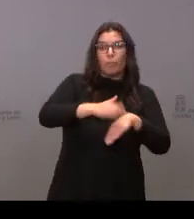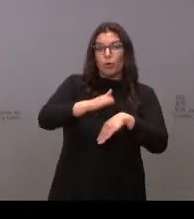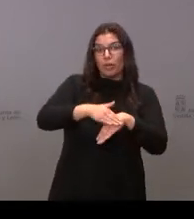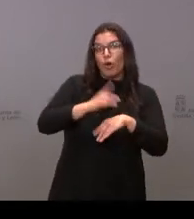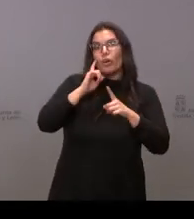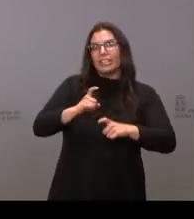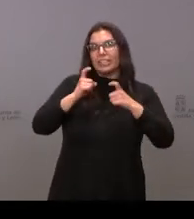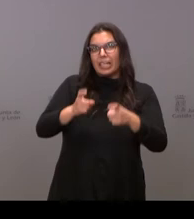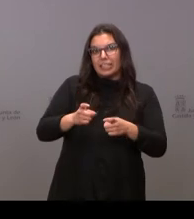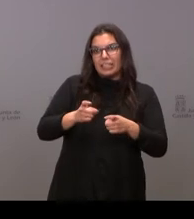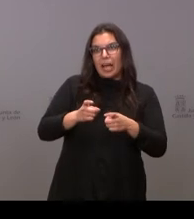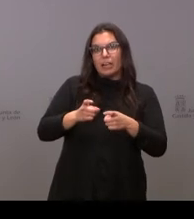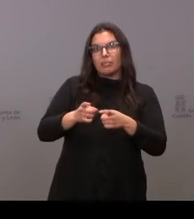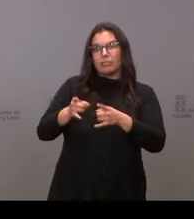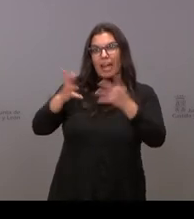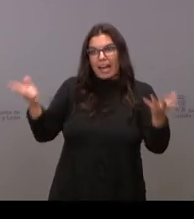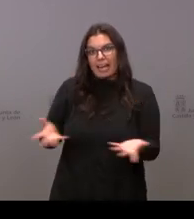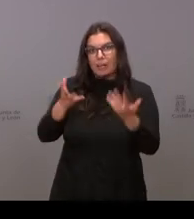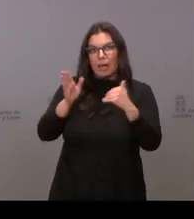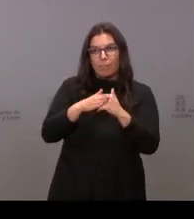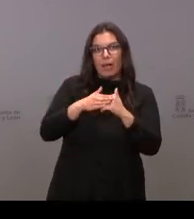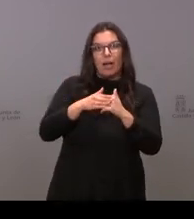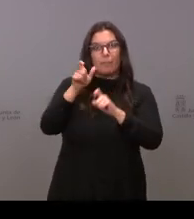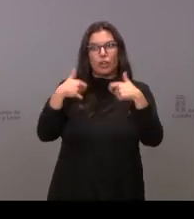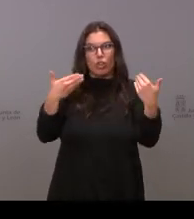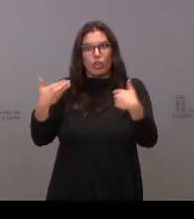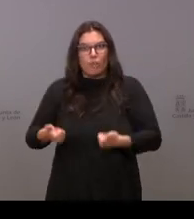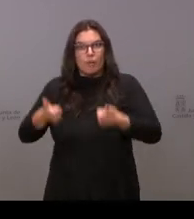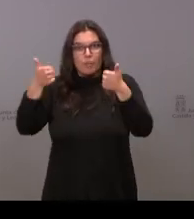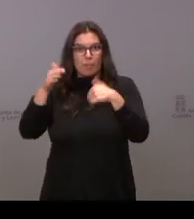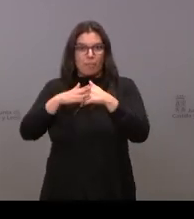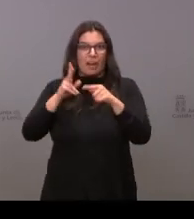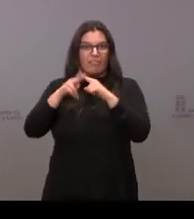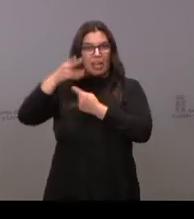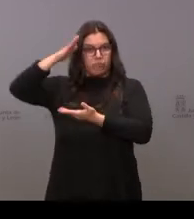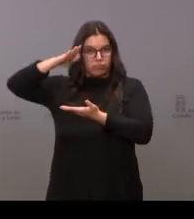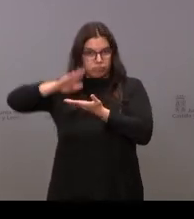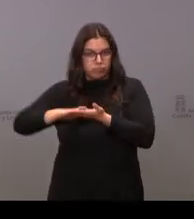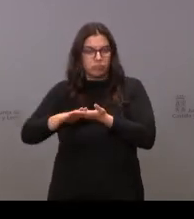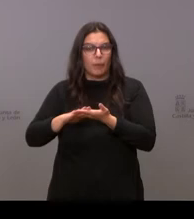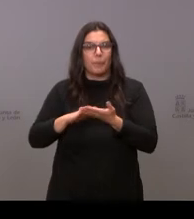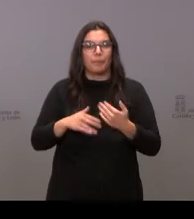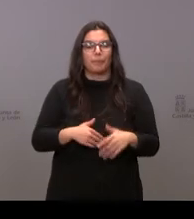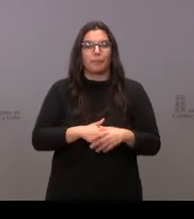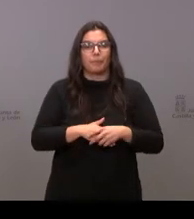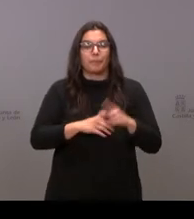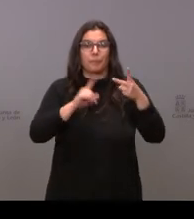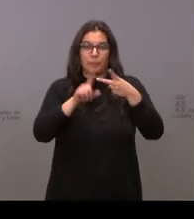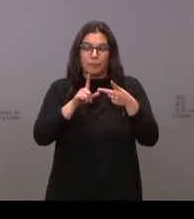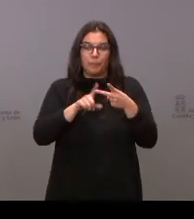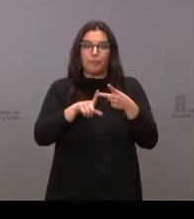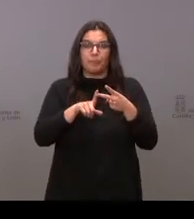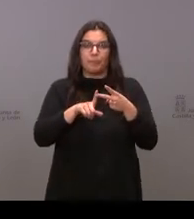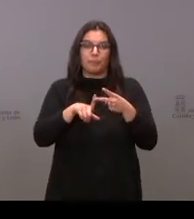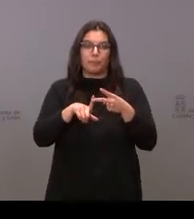intentar recuperar que la gente vuelva a donar para que no se produzcan estas crisis en los bancos de sangre. Y por otro lado,